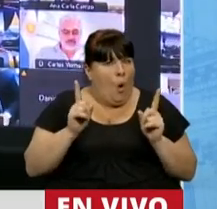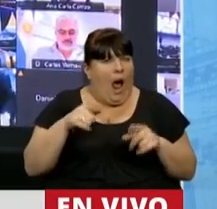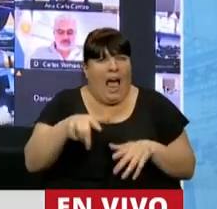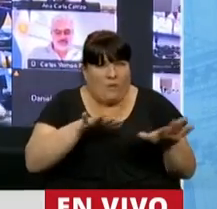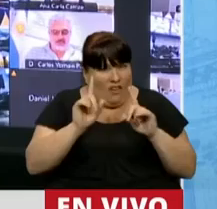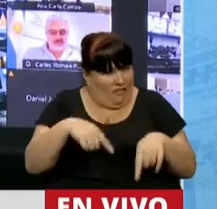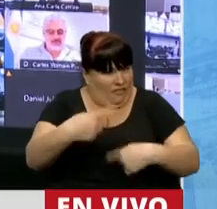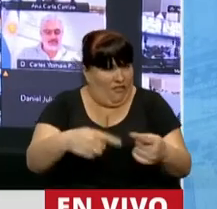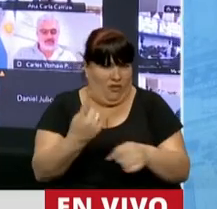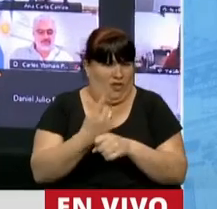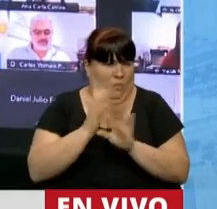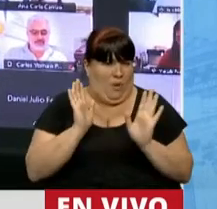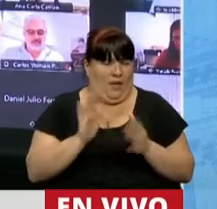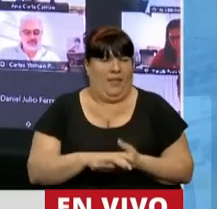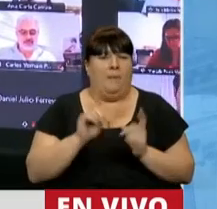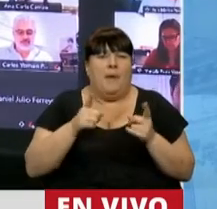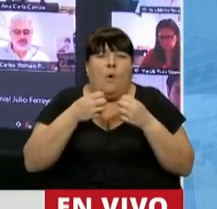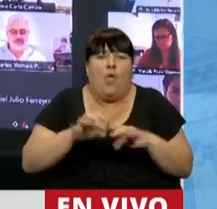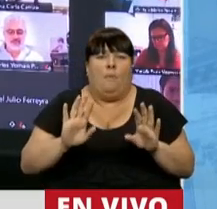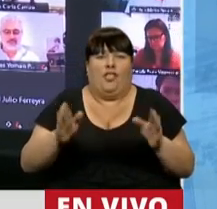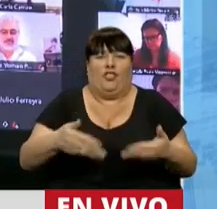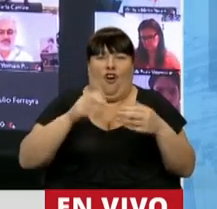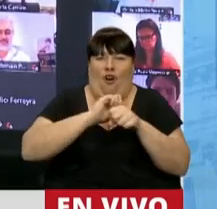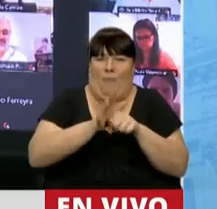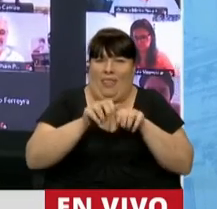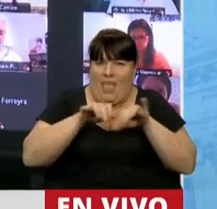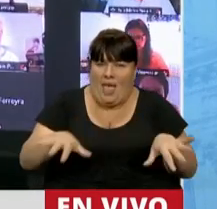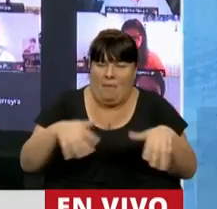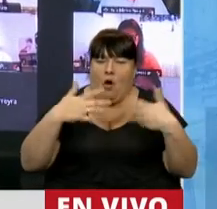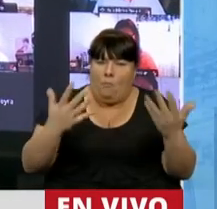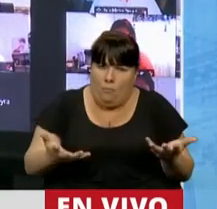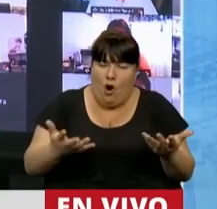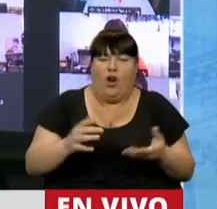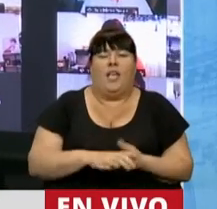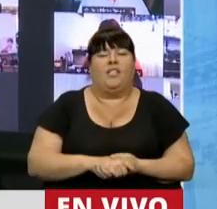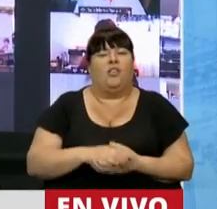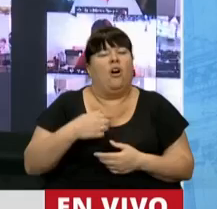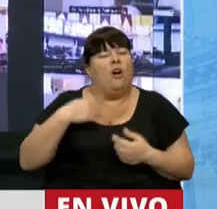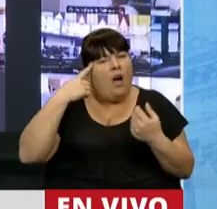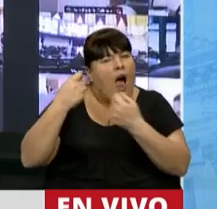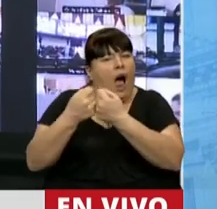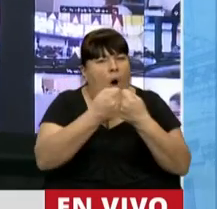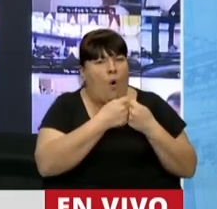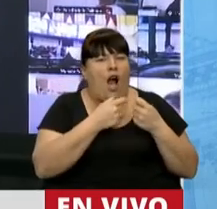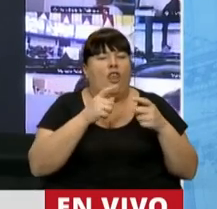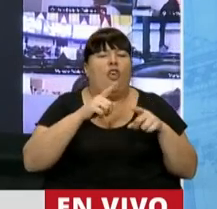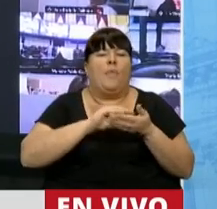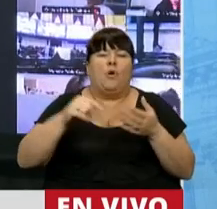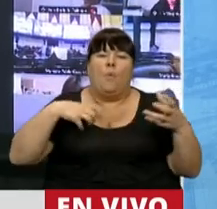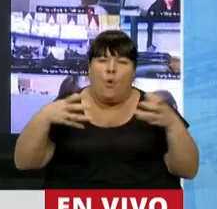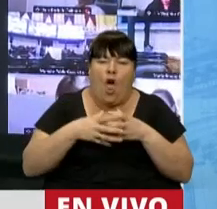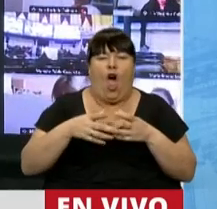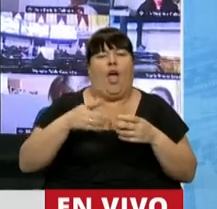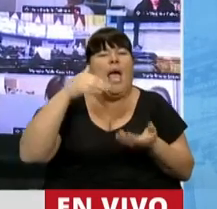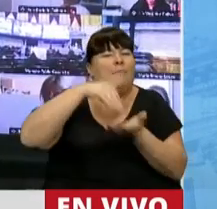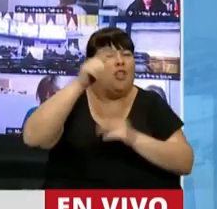esta situación que se dio en el inicio de la pandemia. Por eso, compartiendo el sentido de todos los diputados de mi bloque, de millones